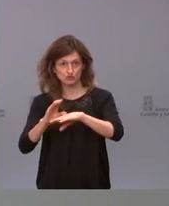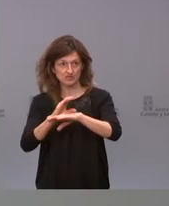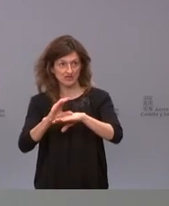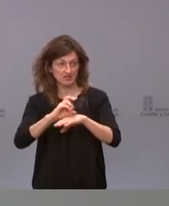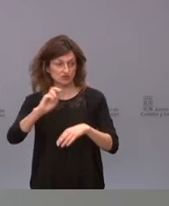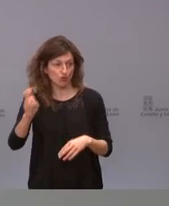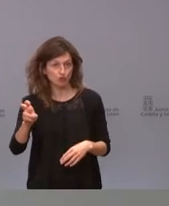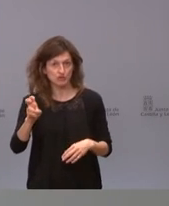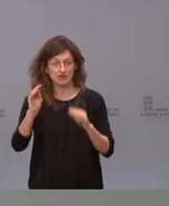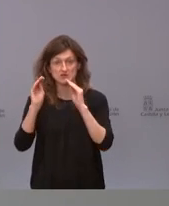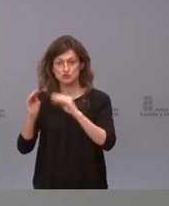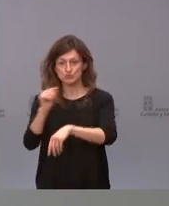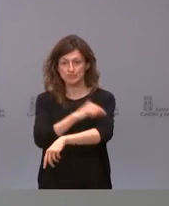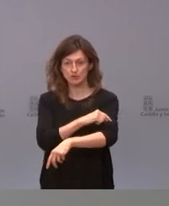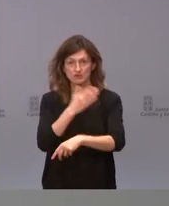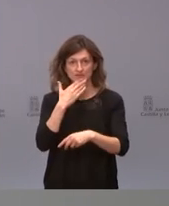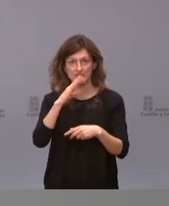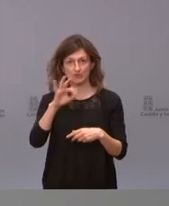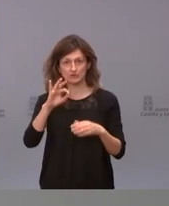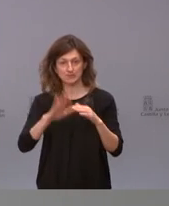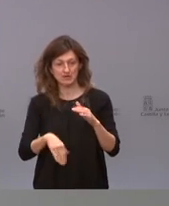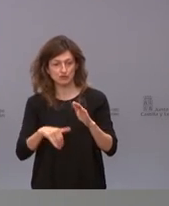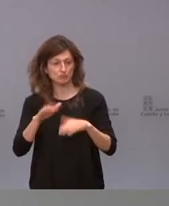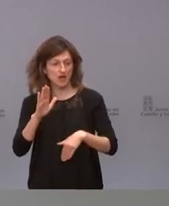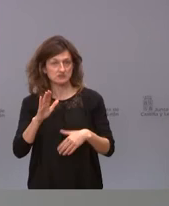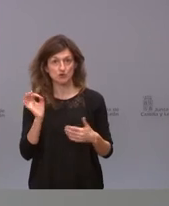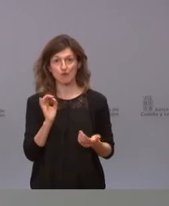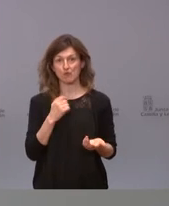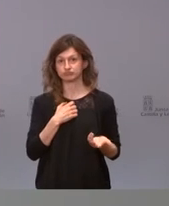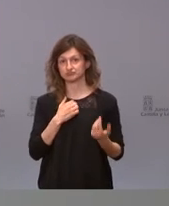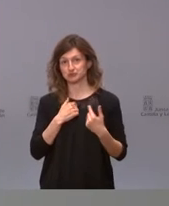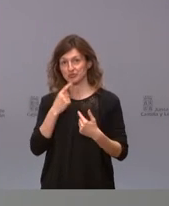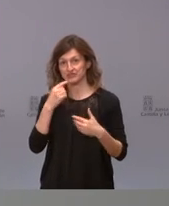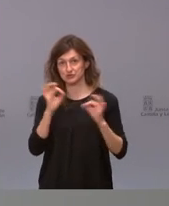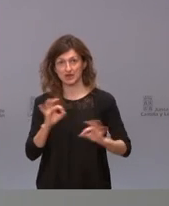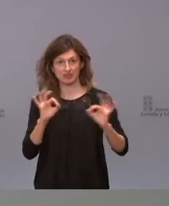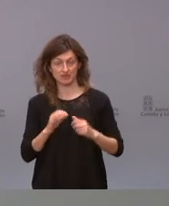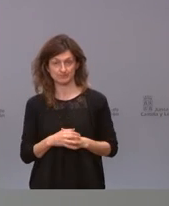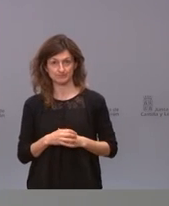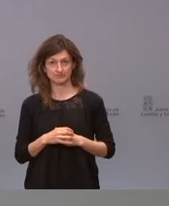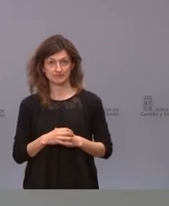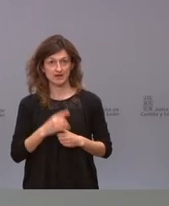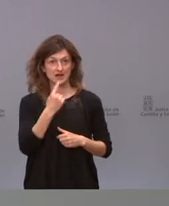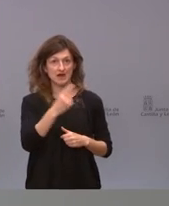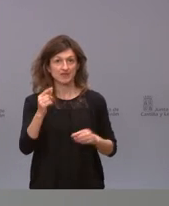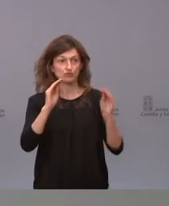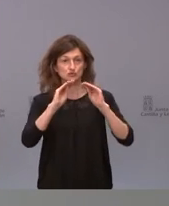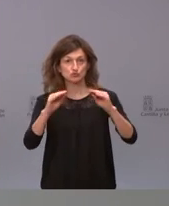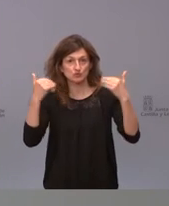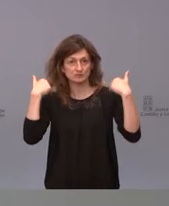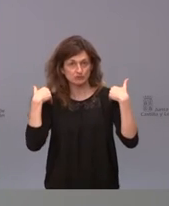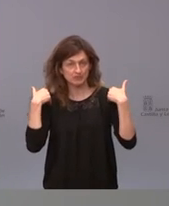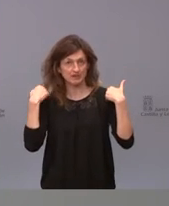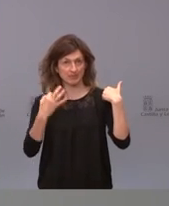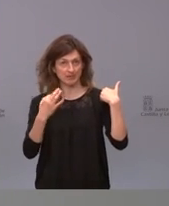en relación a ahora vacunamos a los menores de 50 o ahora hacemos otra cosa yo creo que cada uno tiene su responsabilidad y tiene